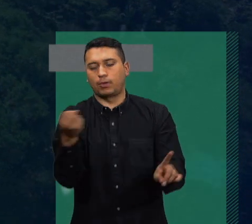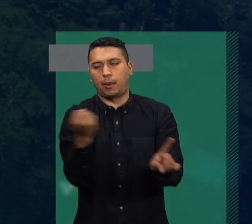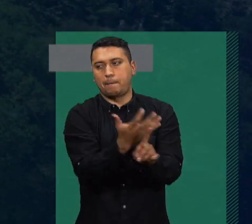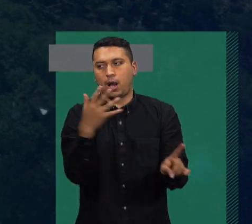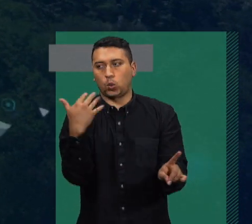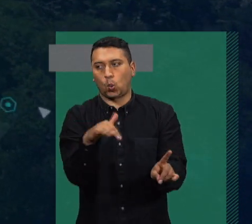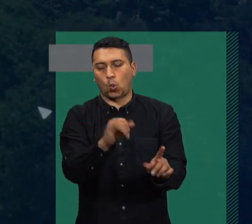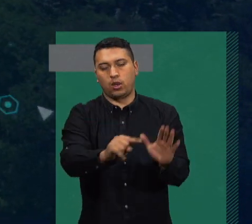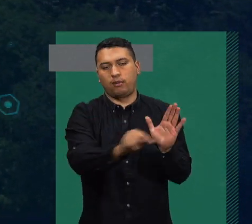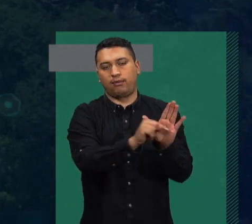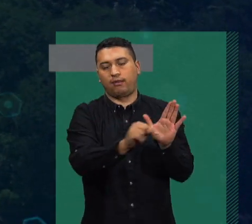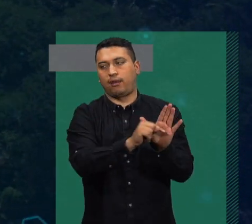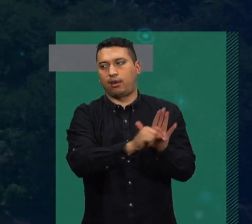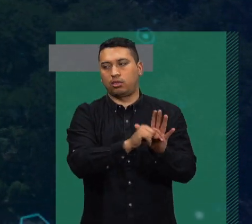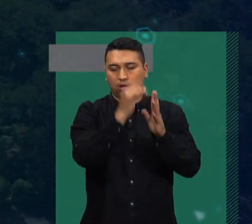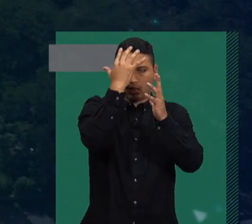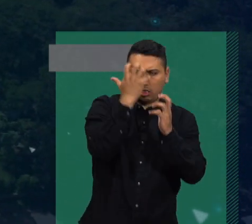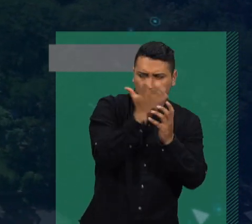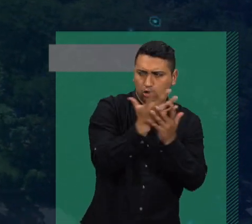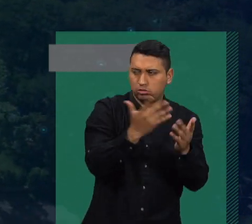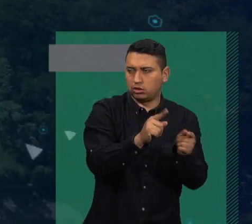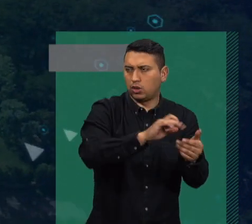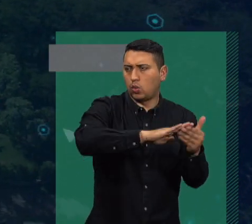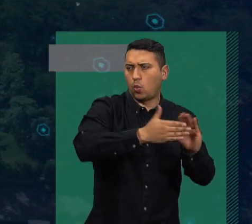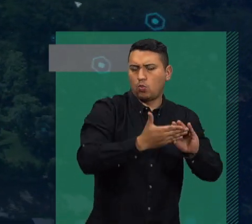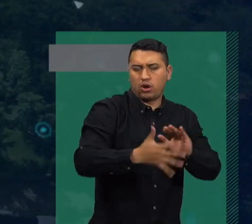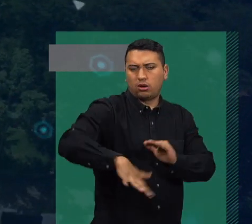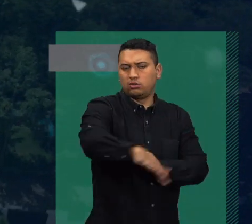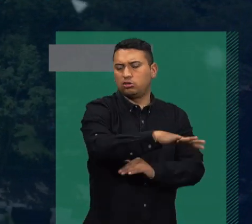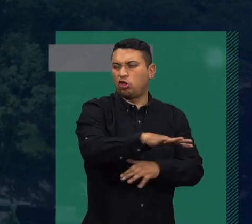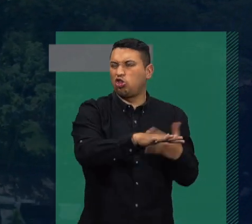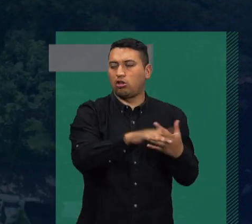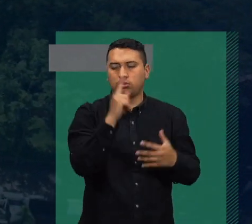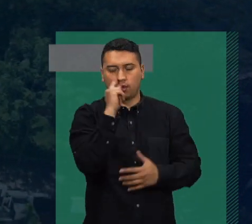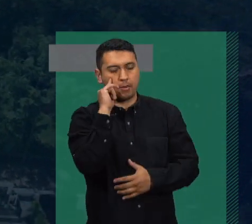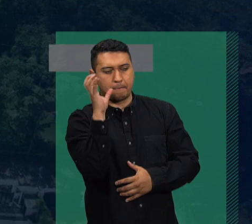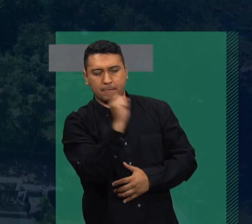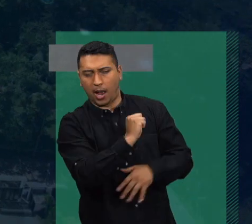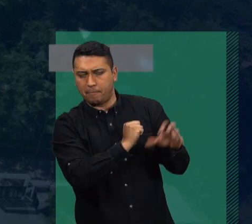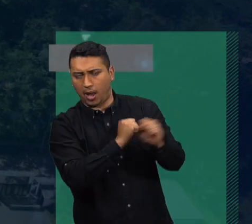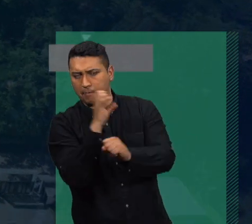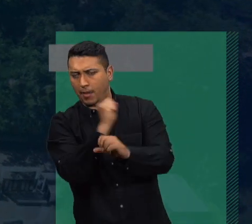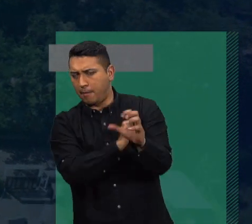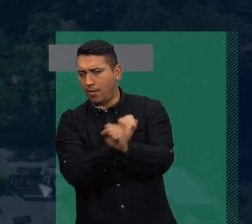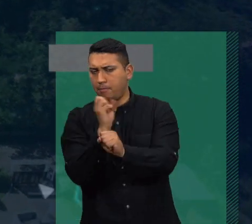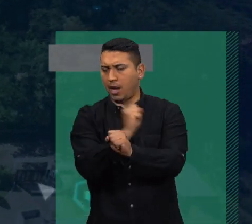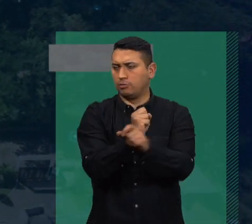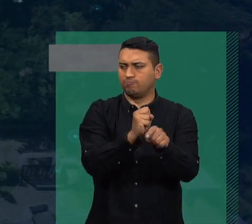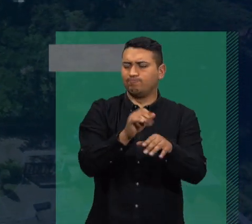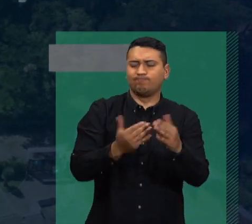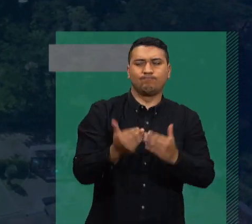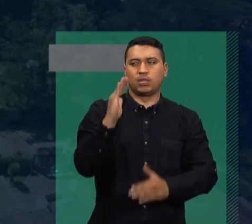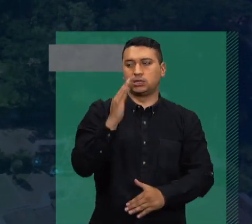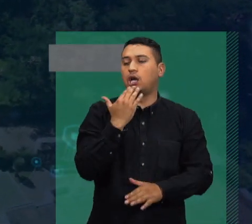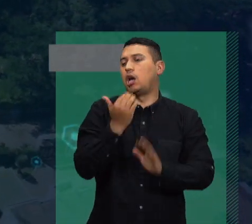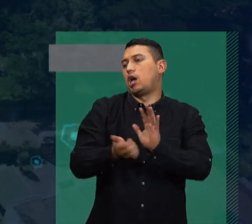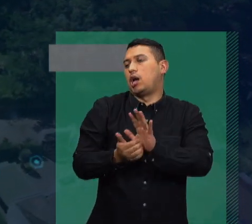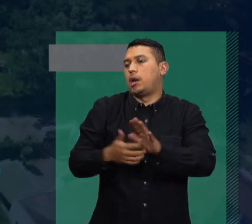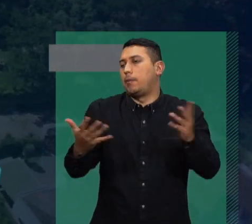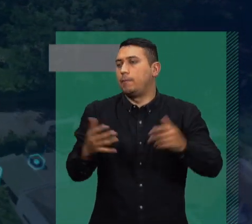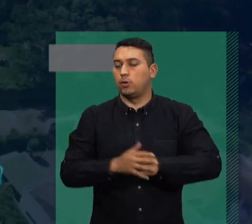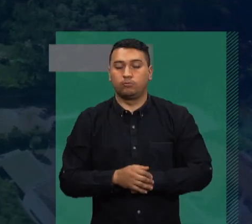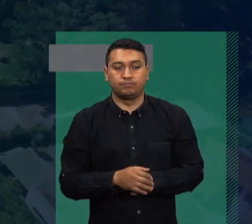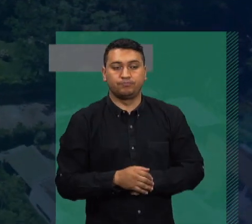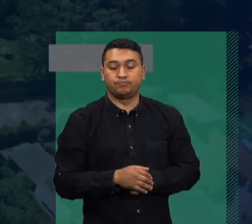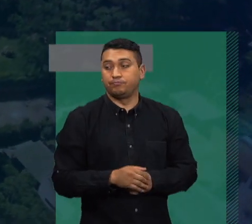que hay un impacto en la población? ¿Cuáles son los ámbitos en donde se nota? Por ejemplo, a me hablaba alguien de la socialización